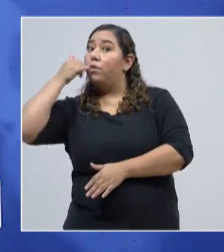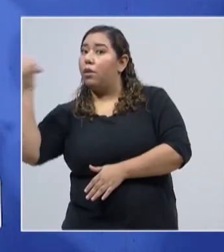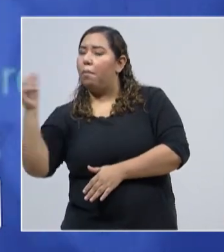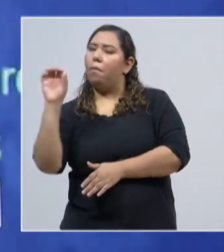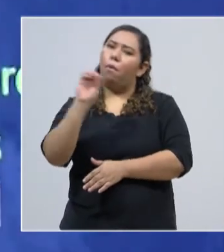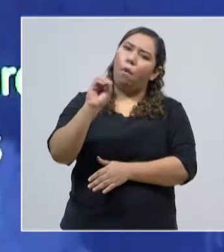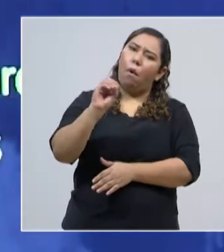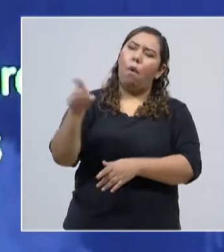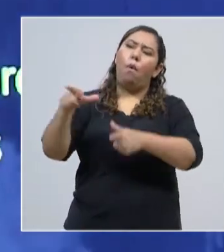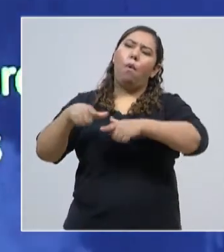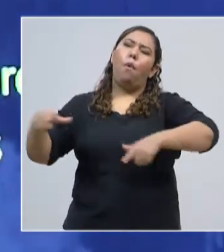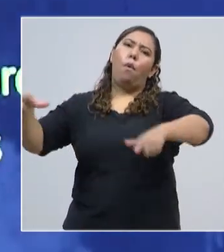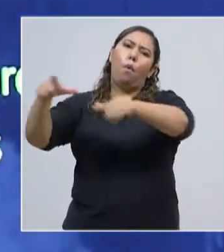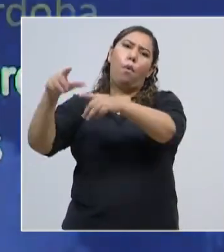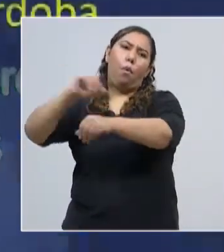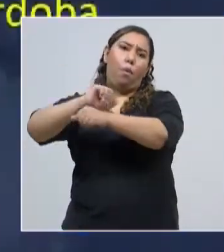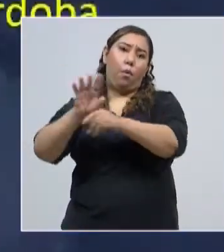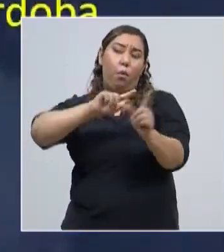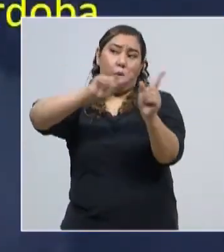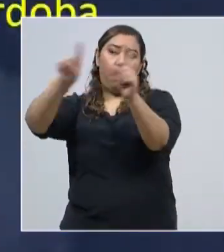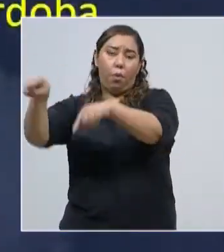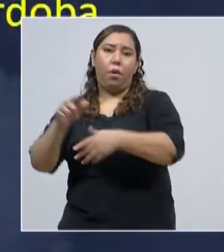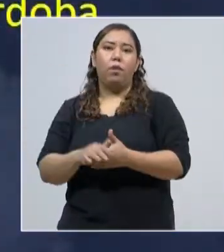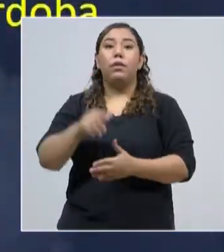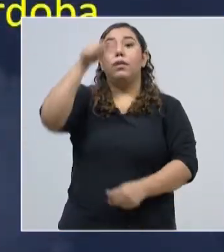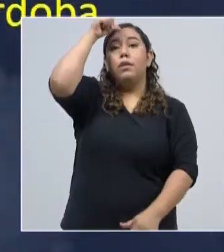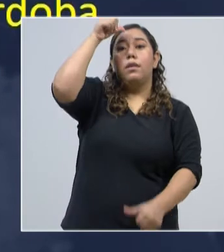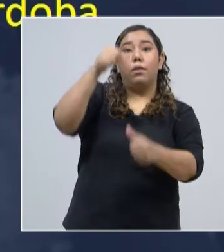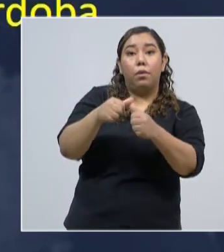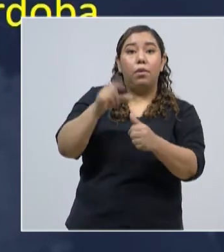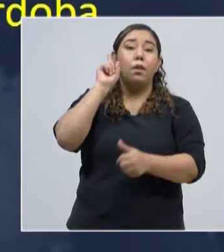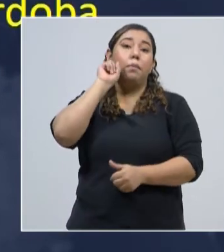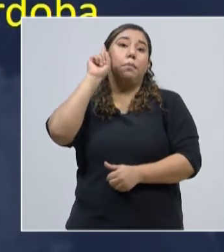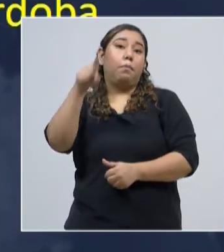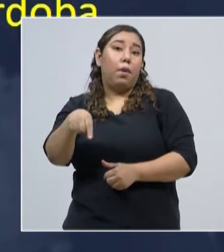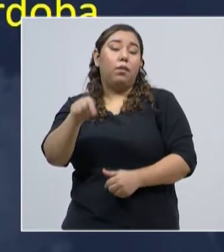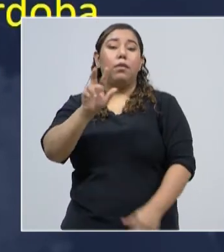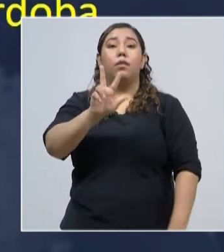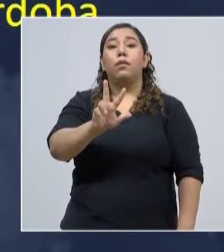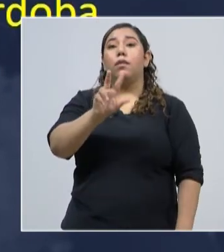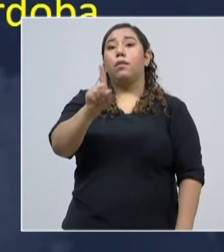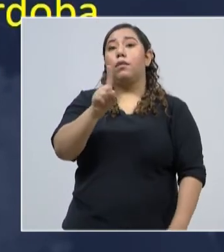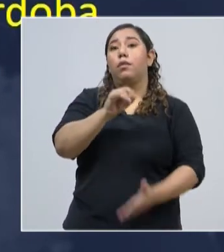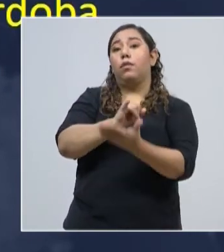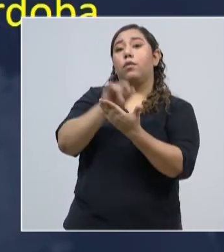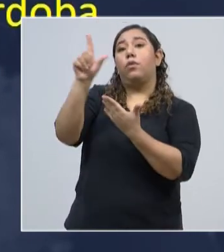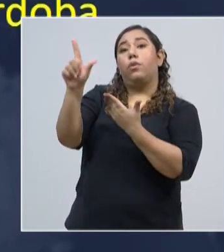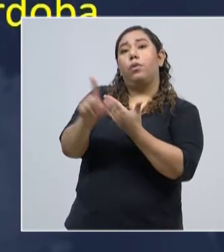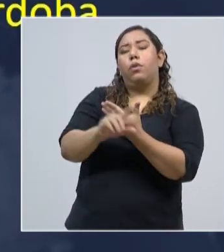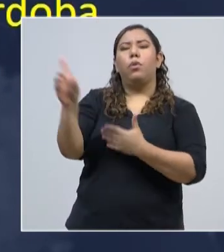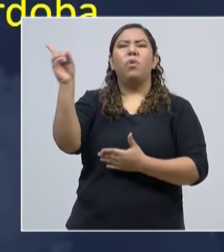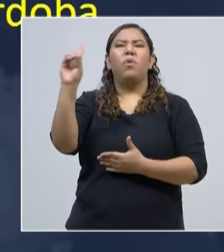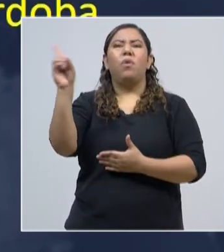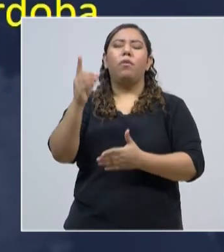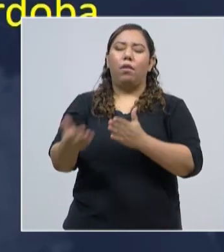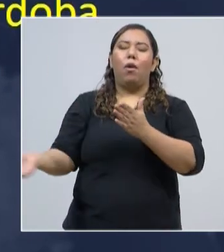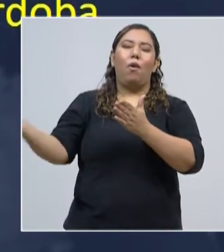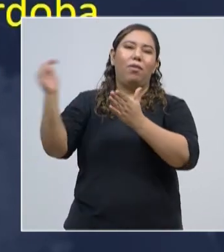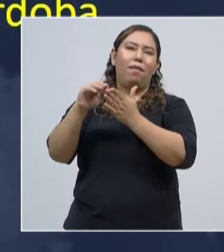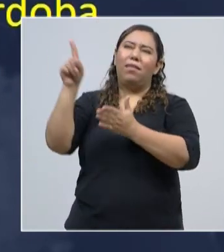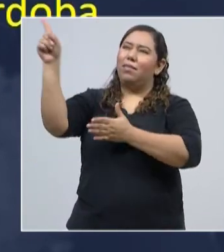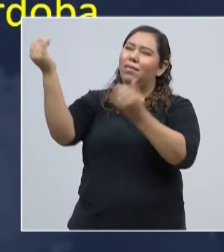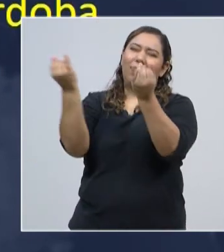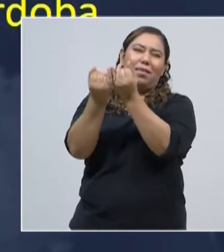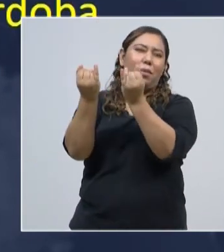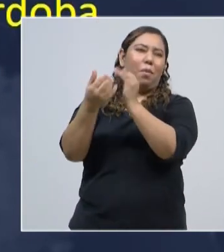recordarles, para el día de mañana, 31 de julio, las brigadas contra el COVID en el Distrito Central estarán en las